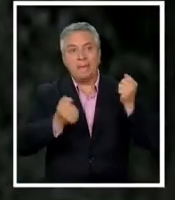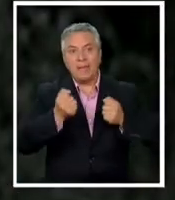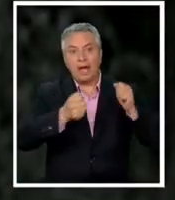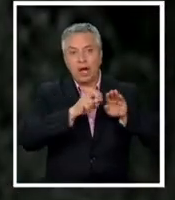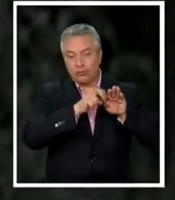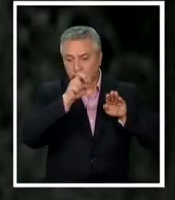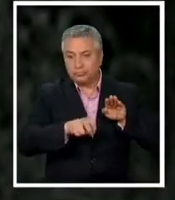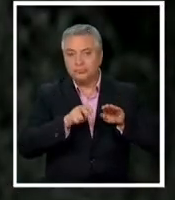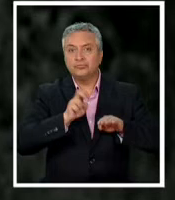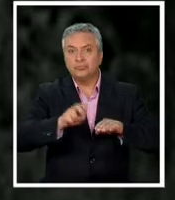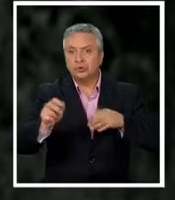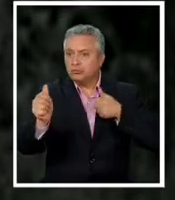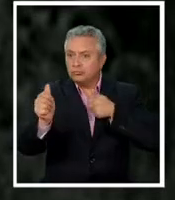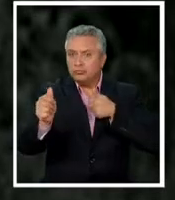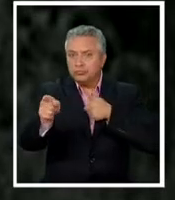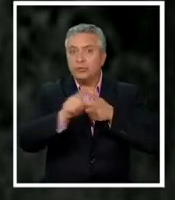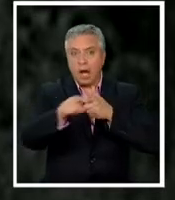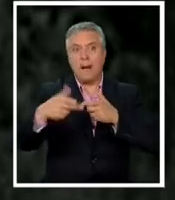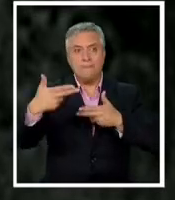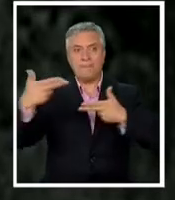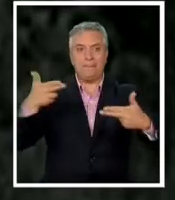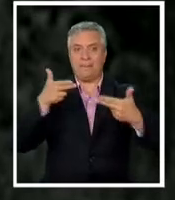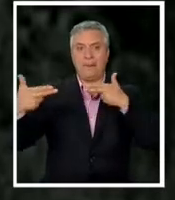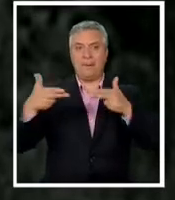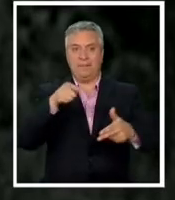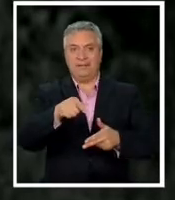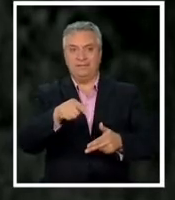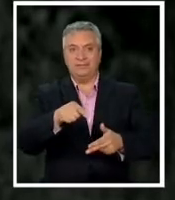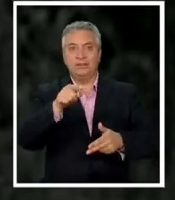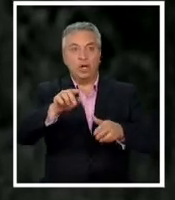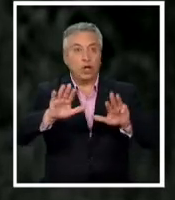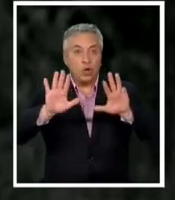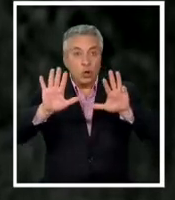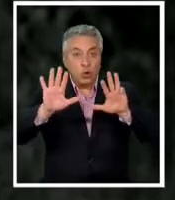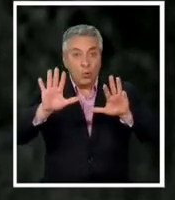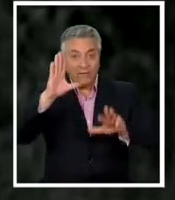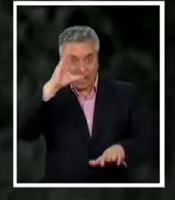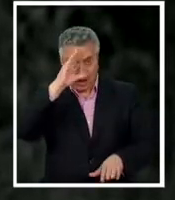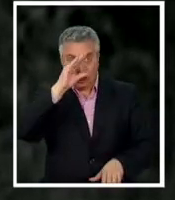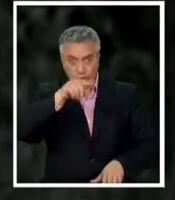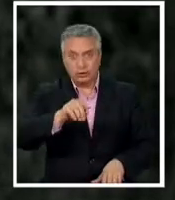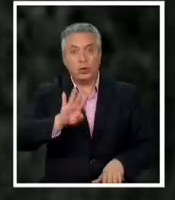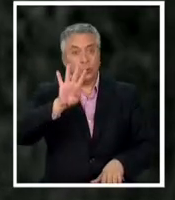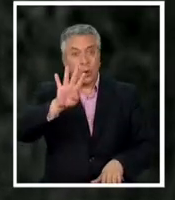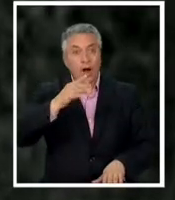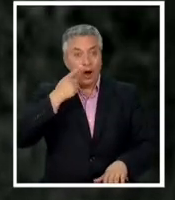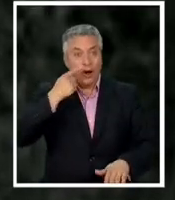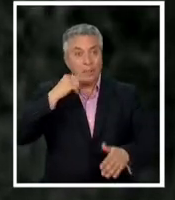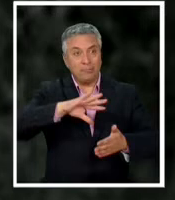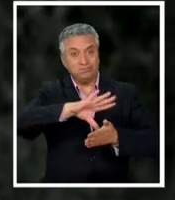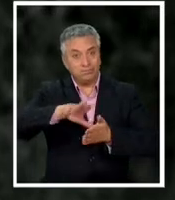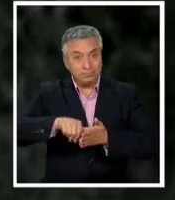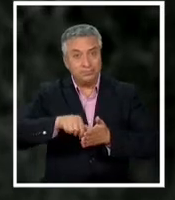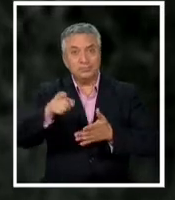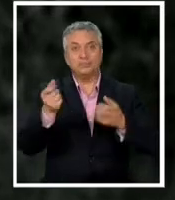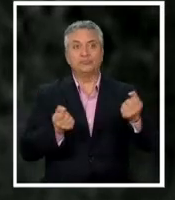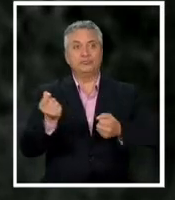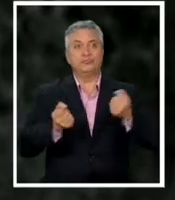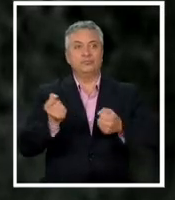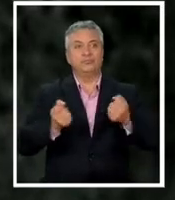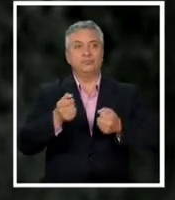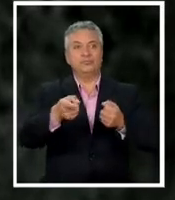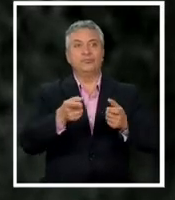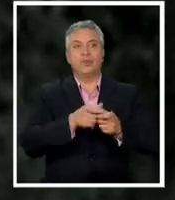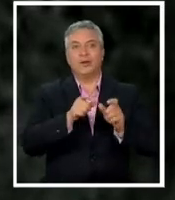metros ocurría esta encerrona. Eran las nueve de la noche, cuando cuatro delincuentes atacaron a la conductora de una